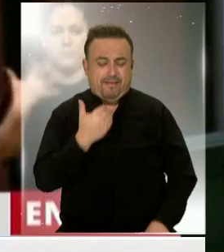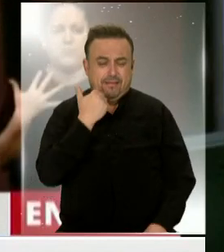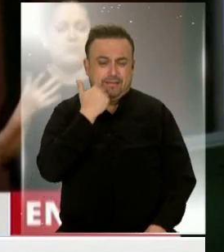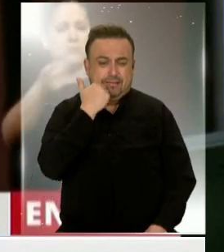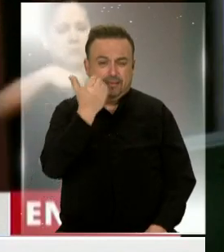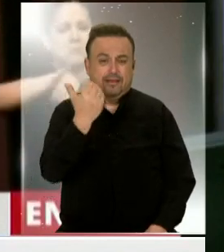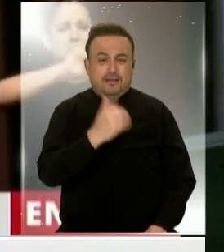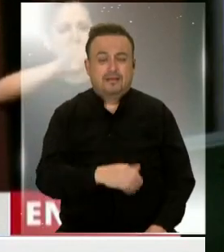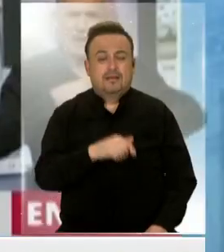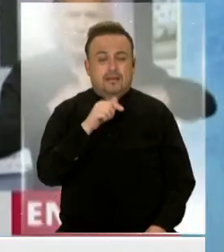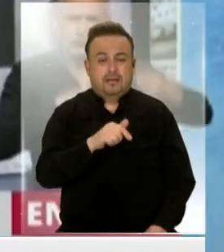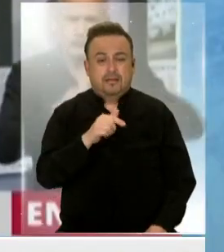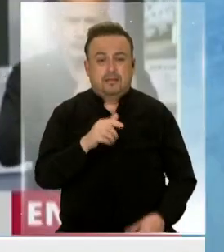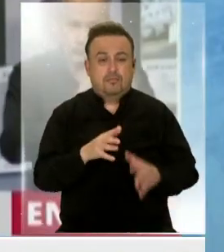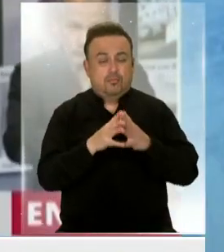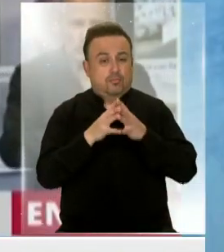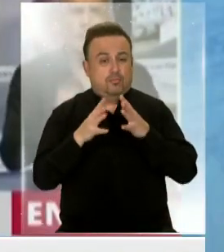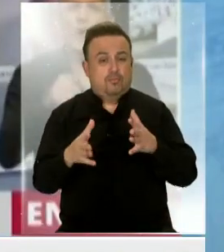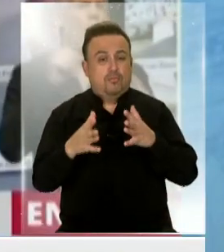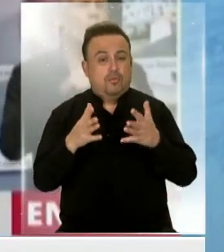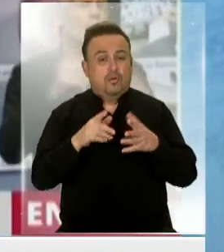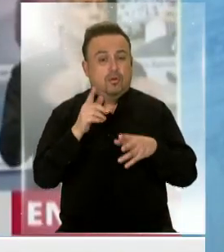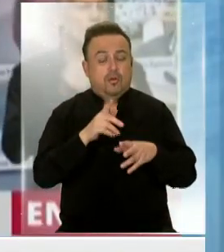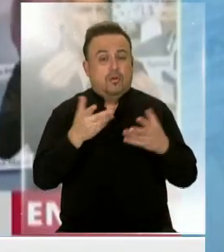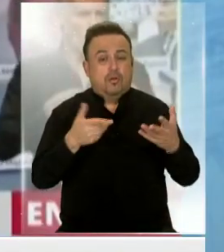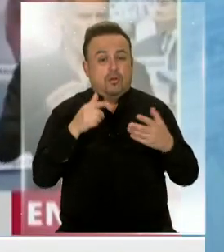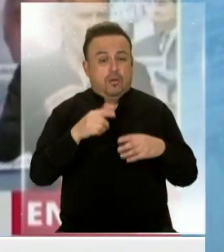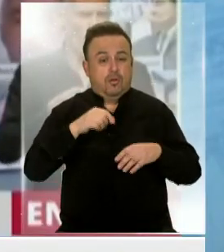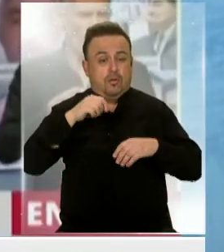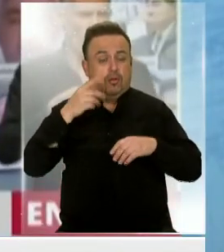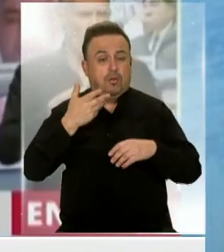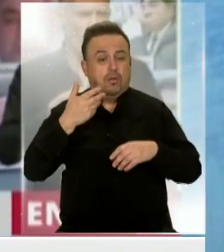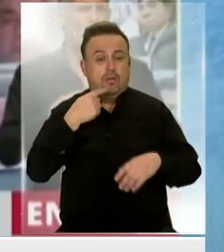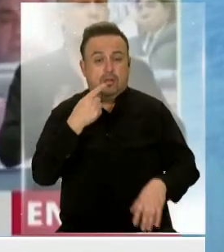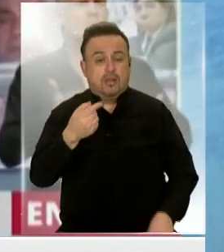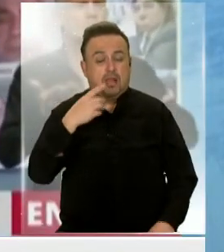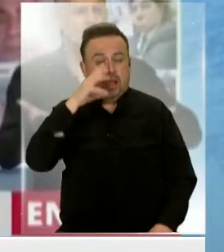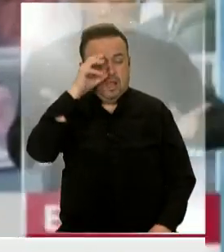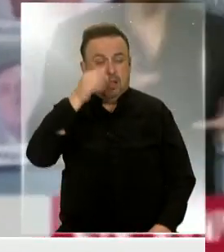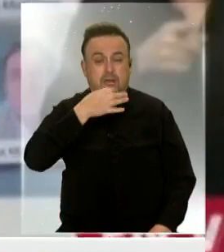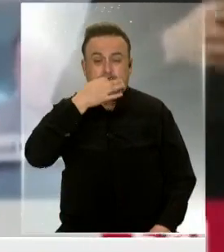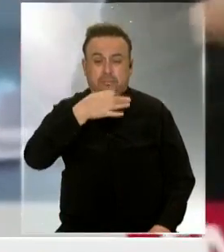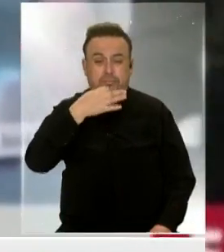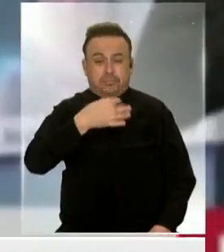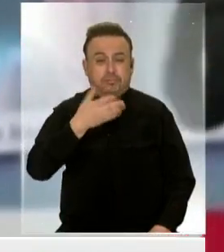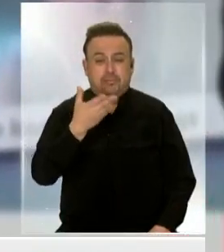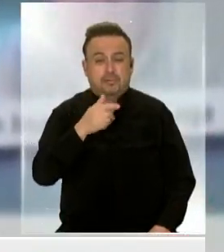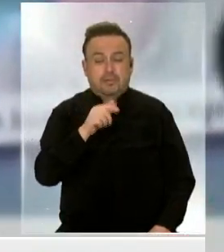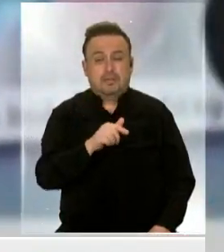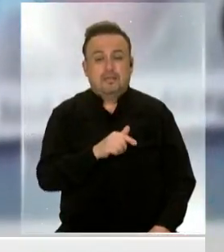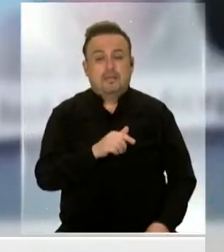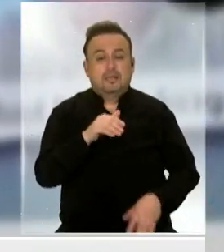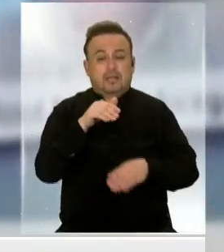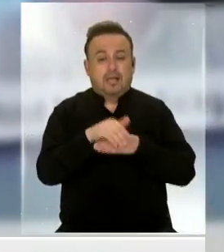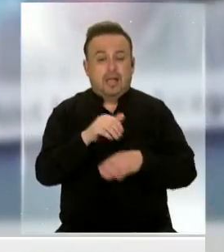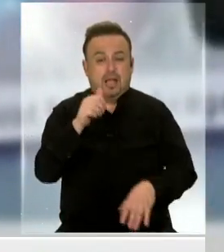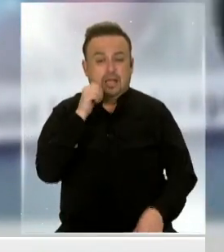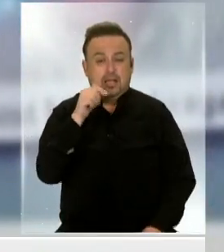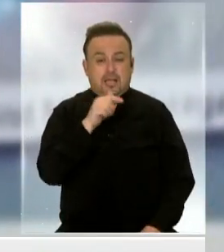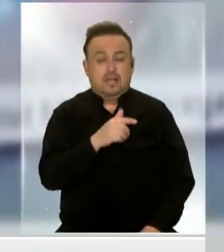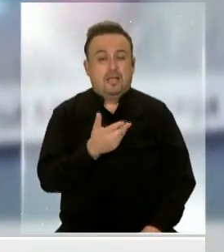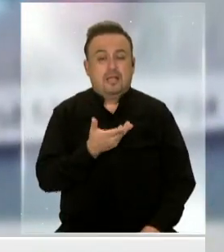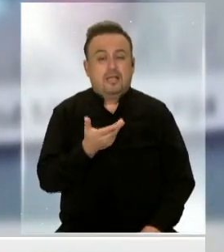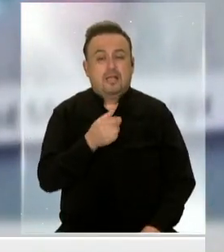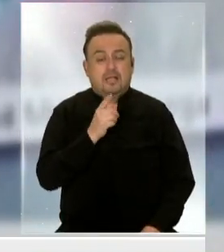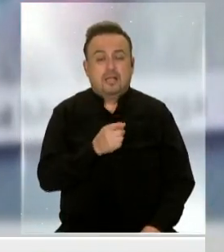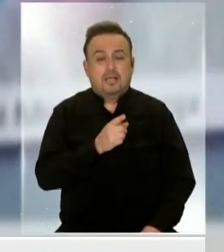sido un escándalo, realmente hay proporciones. De hecho, si uno revisa la prensa argentina es de lo que se habla desde la tarde de ayer. Fue,